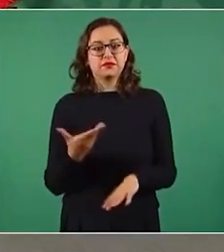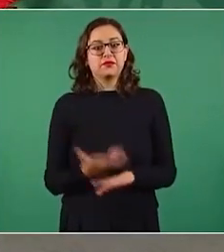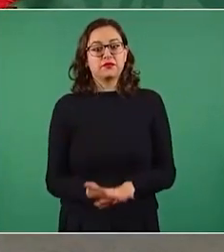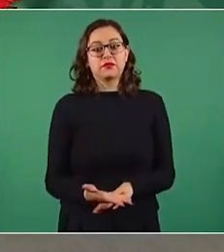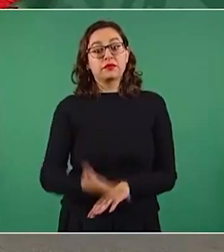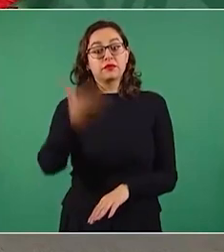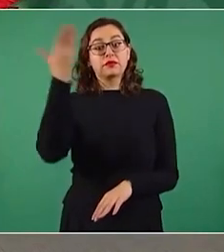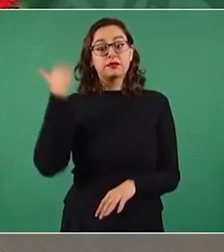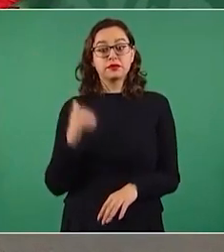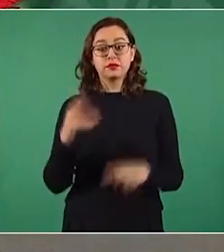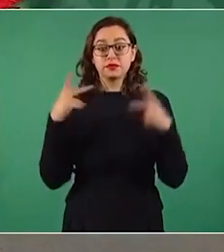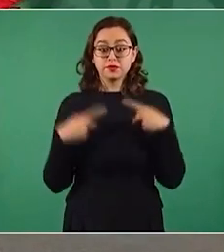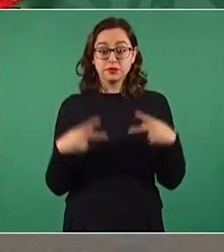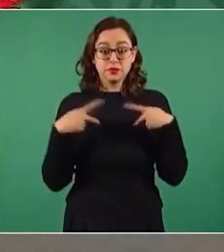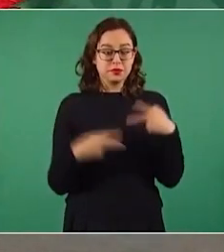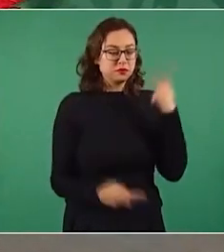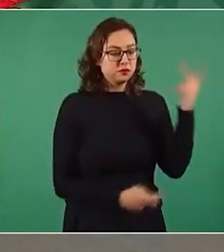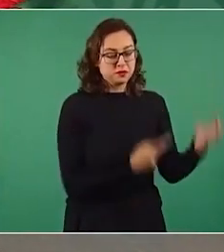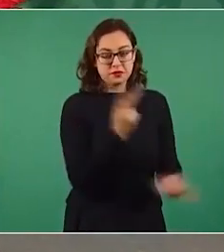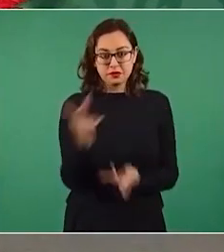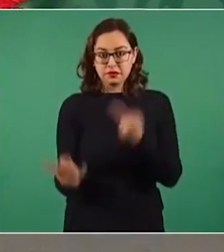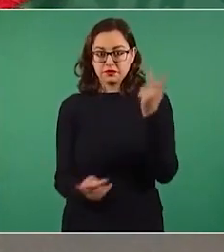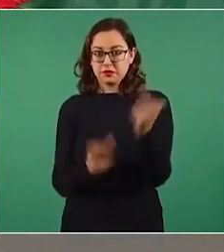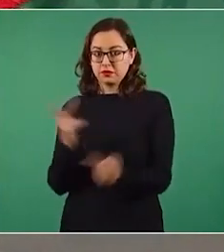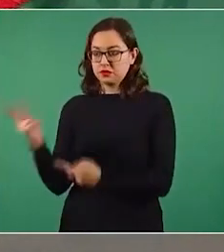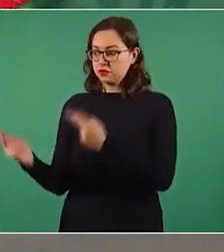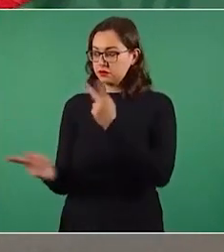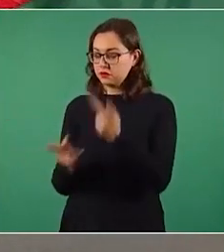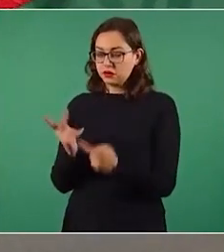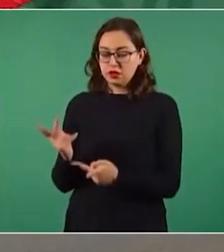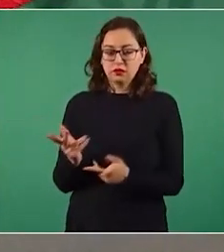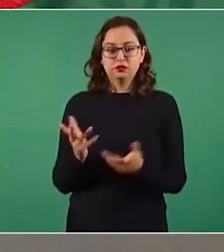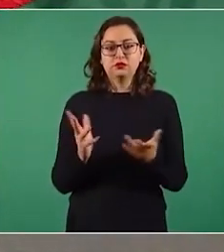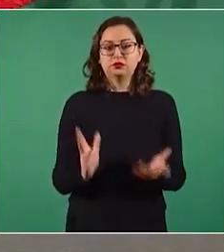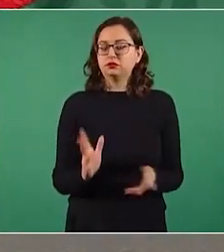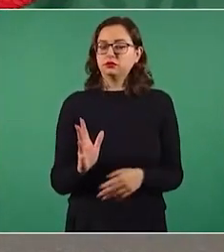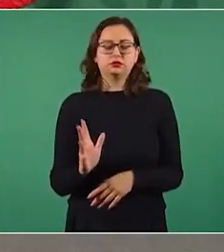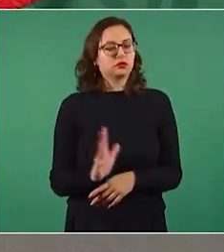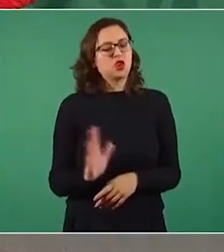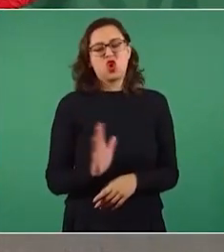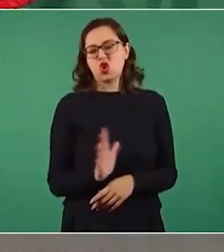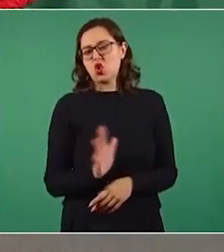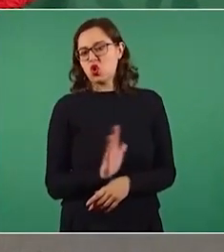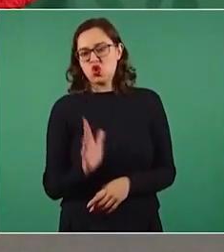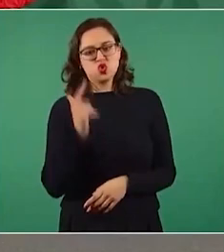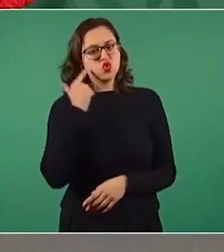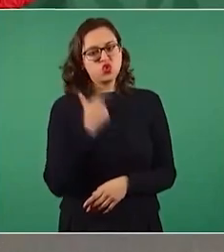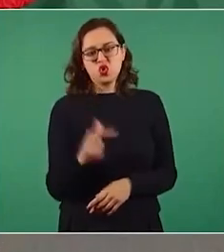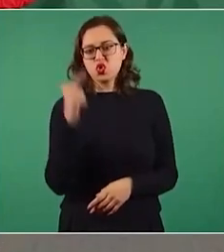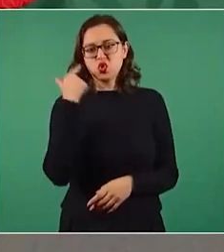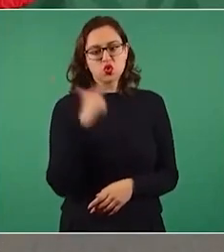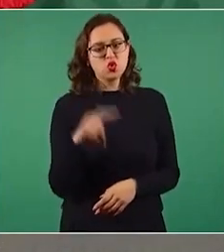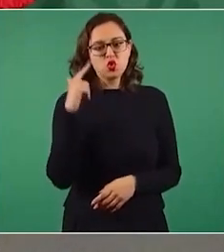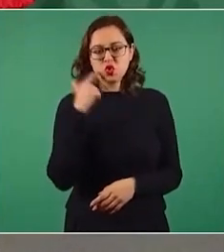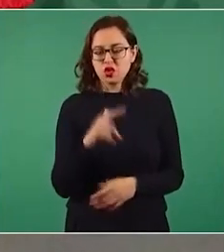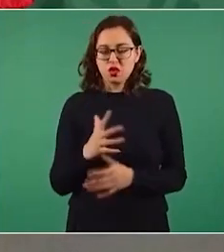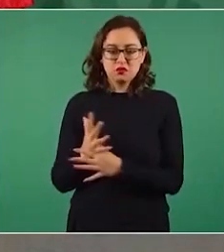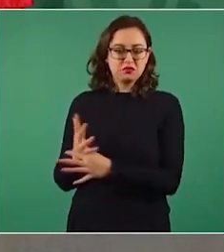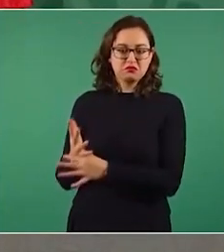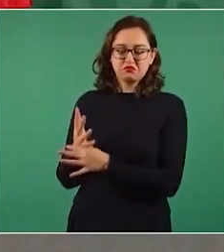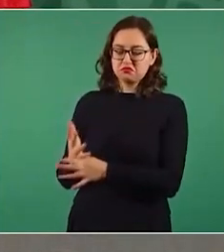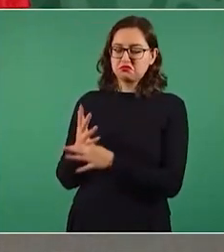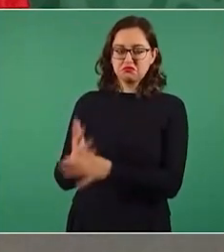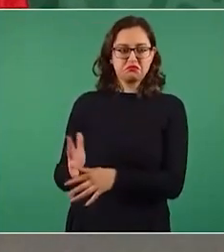y estaban diciendo